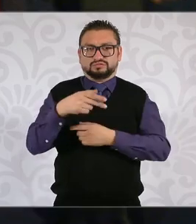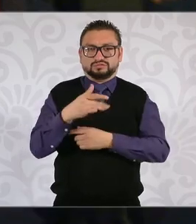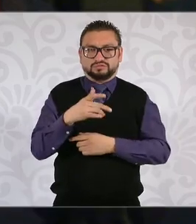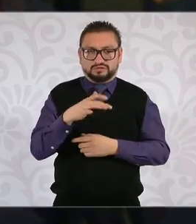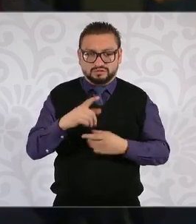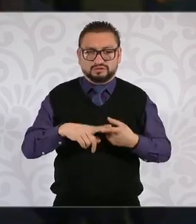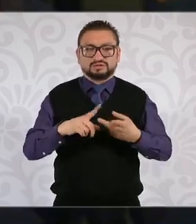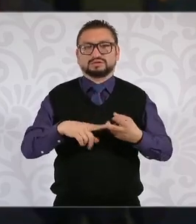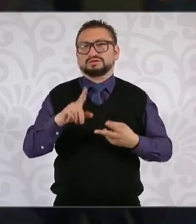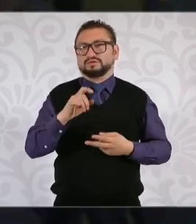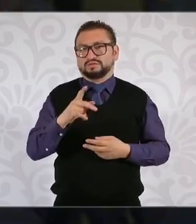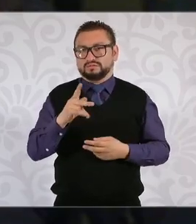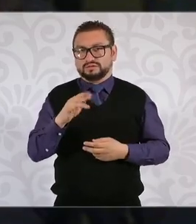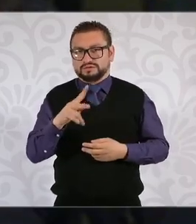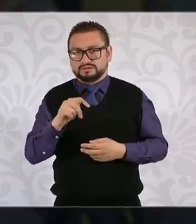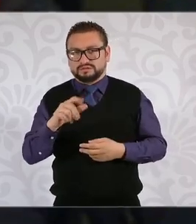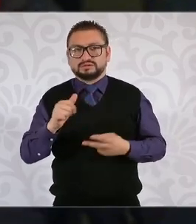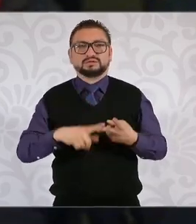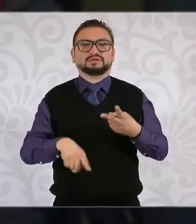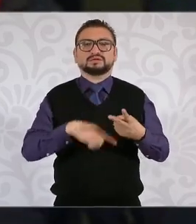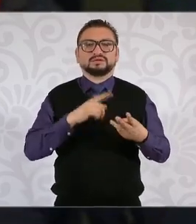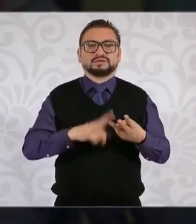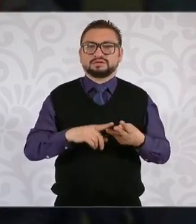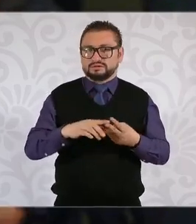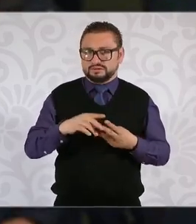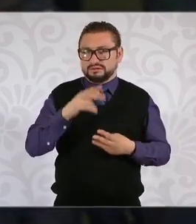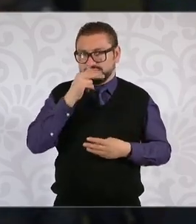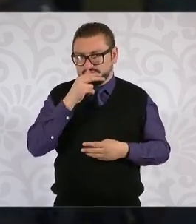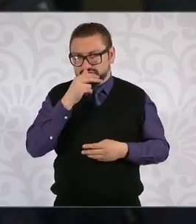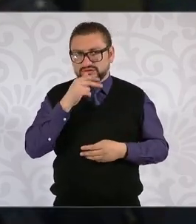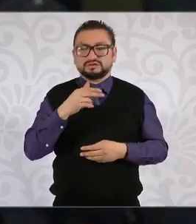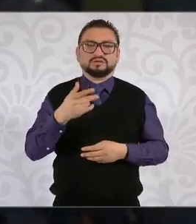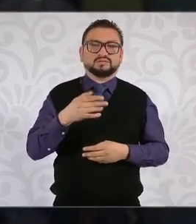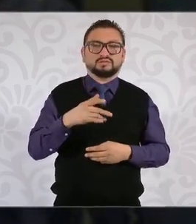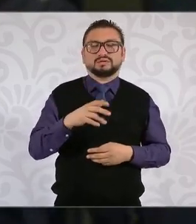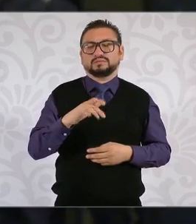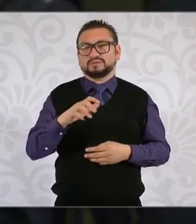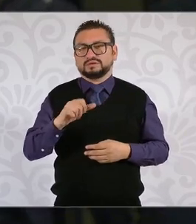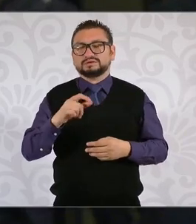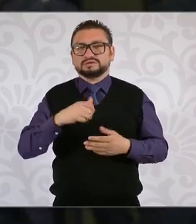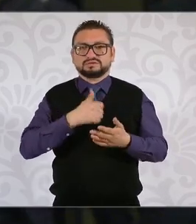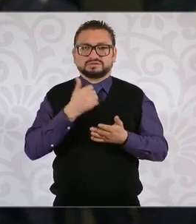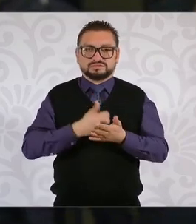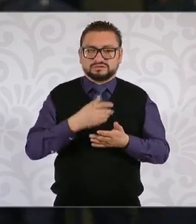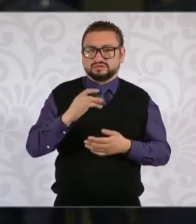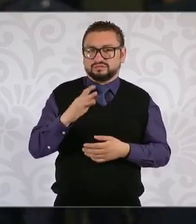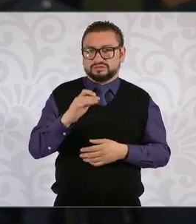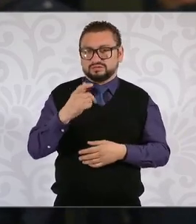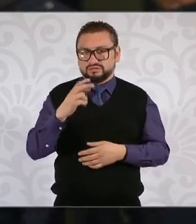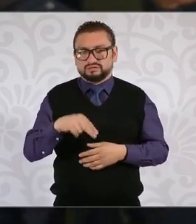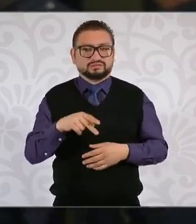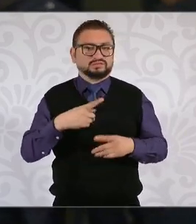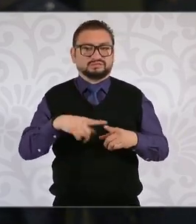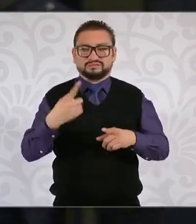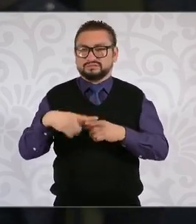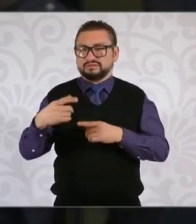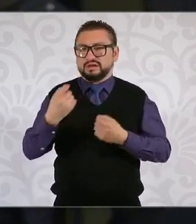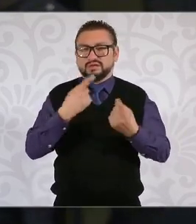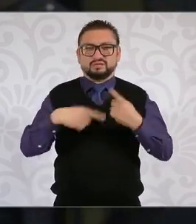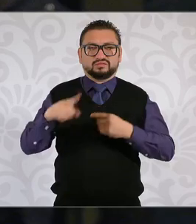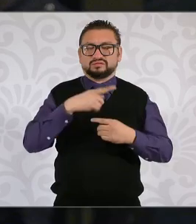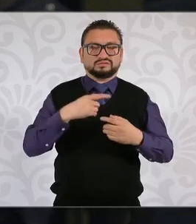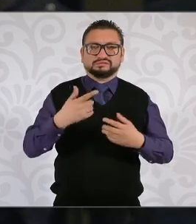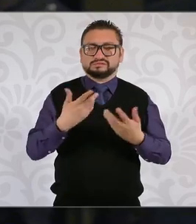Colorado, Agua Prieta, pero también el caso de Hermosillo, Guaymas, Ciudad Obregón. Hay una inquietud ya de hace algunos años